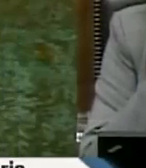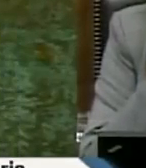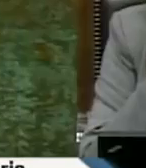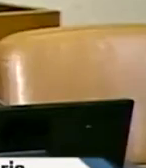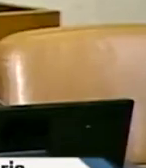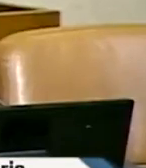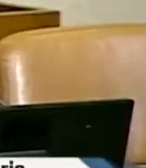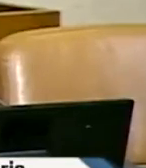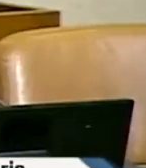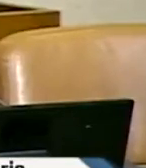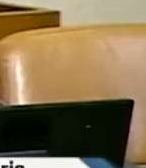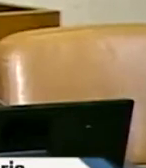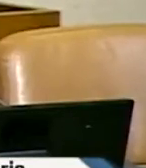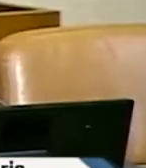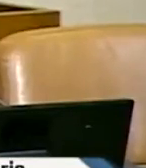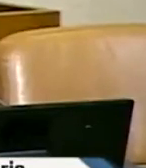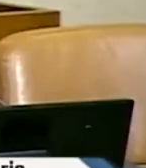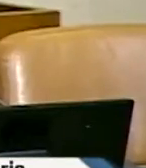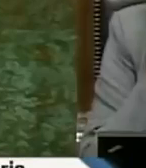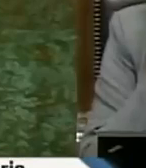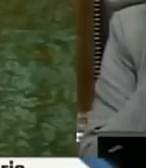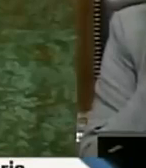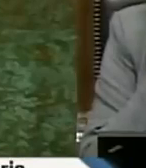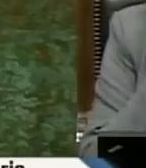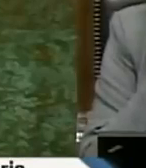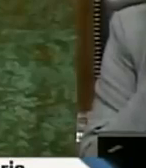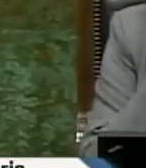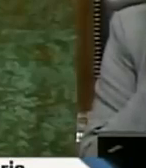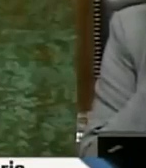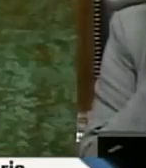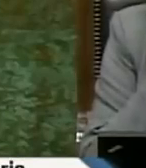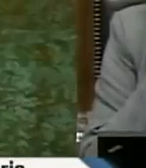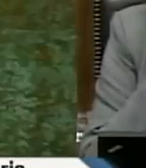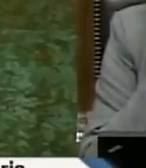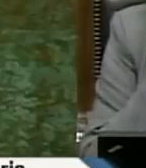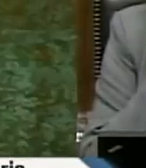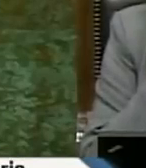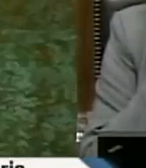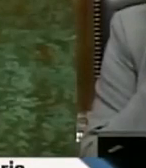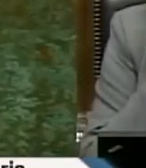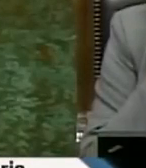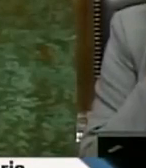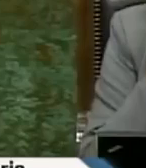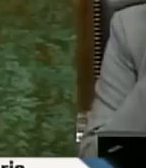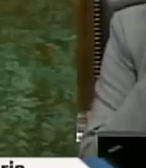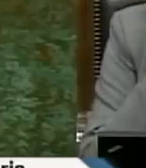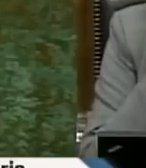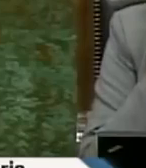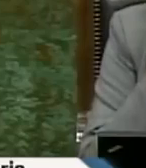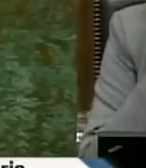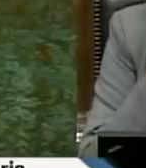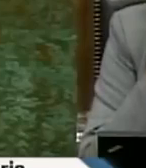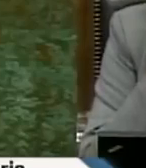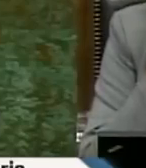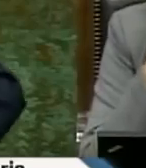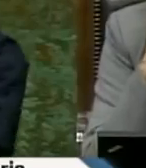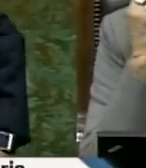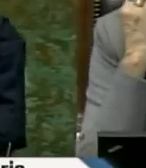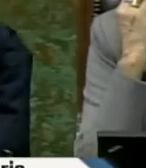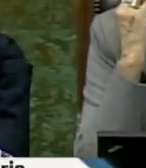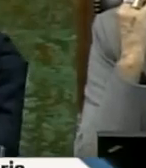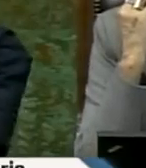orden? la tercera va a tener una multa porque ese tipo de afirmaciones a un colega no son aceptables según reglamento diputado Boric por eso lo llamaba a la orden